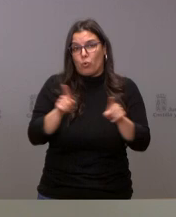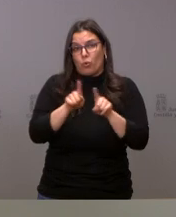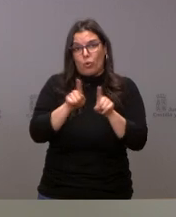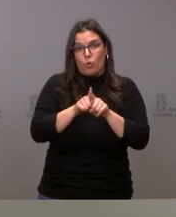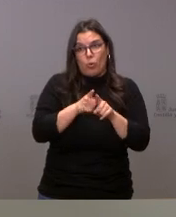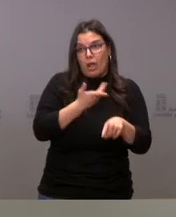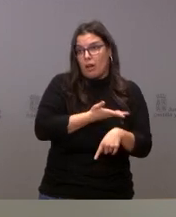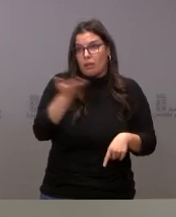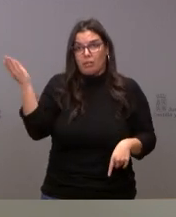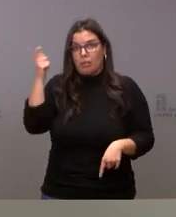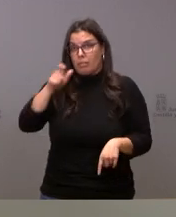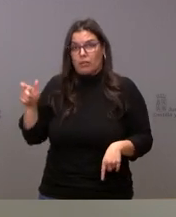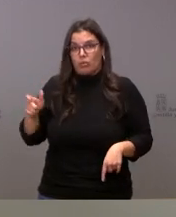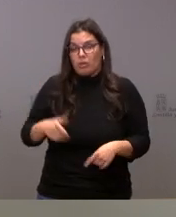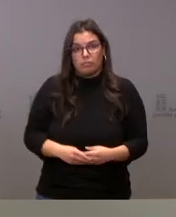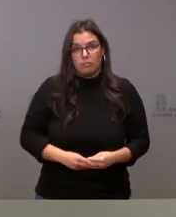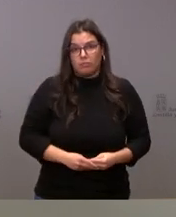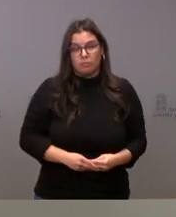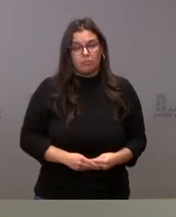de una persona que se encuentre en esa situación.